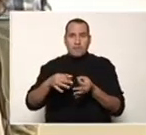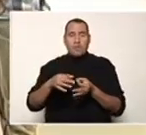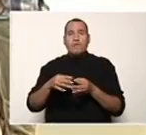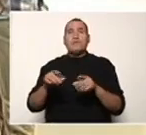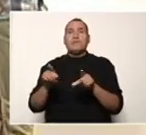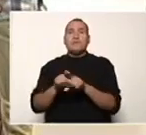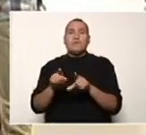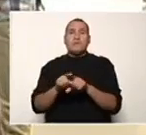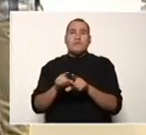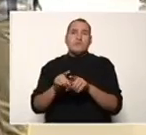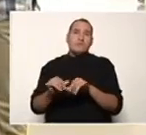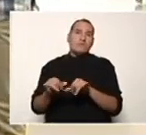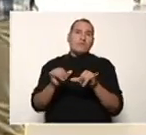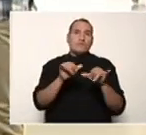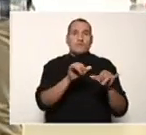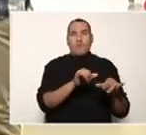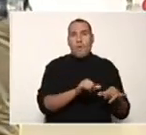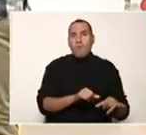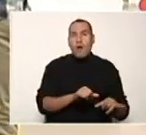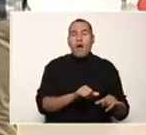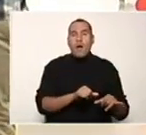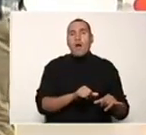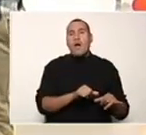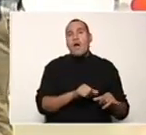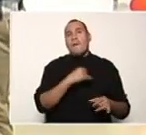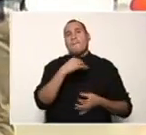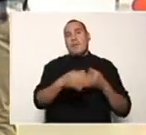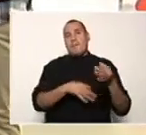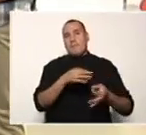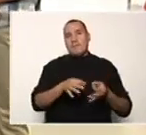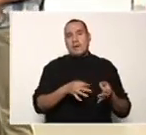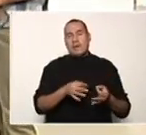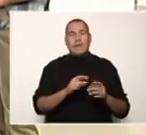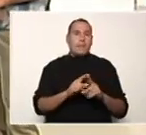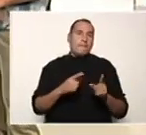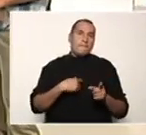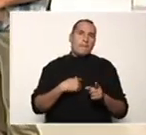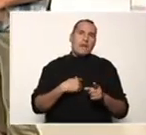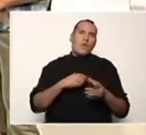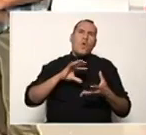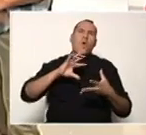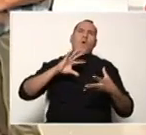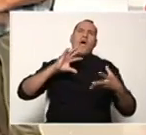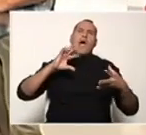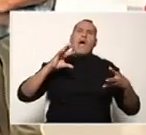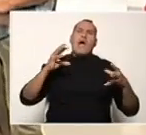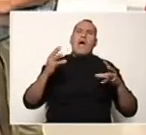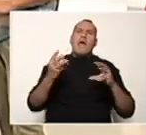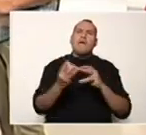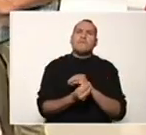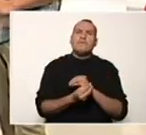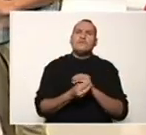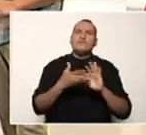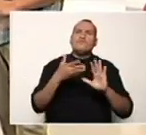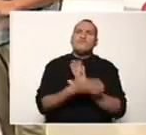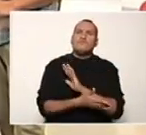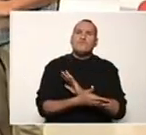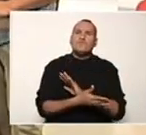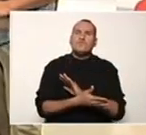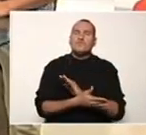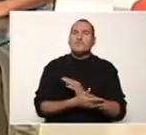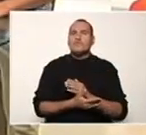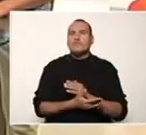exactamente siguiendo los mismos procedimientos explicados por él. La variación principalmente la vamos a encontrar